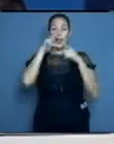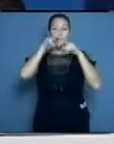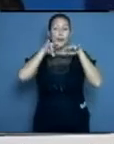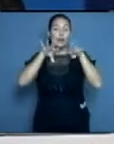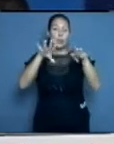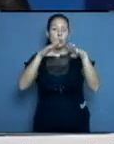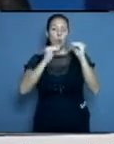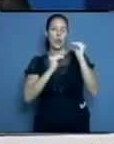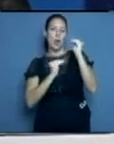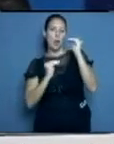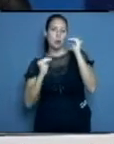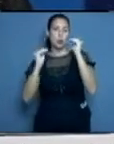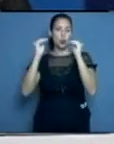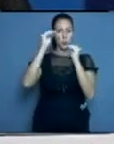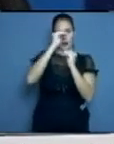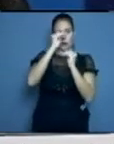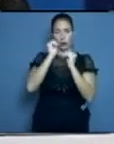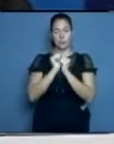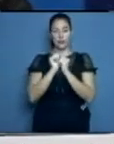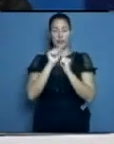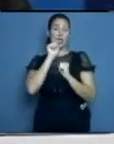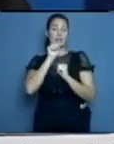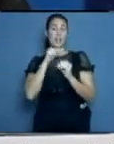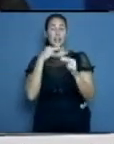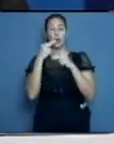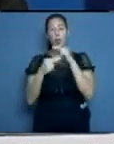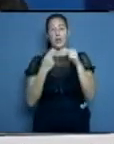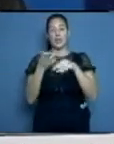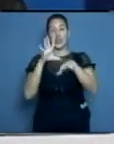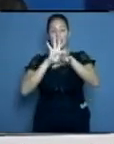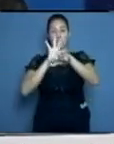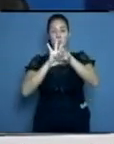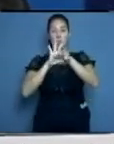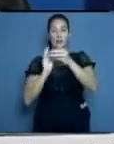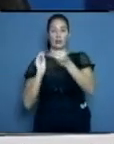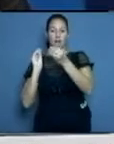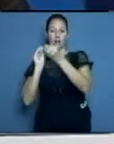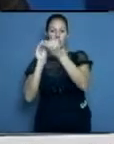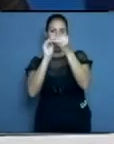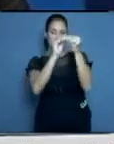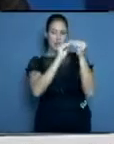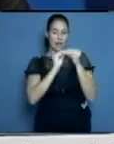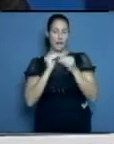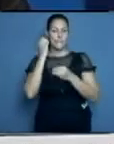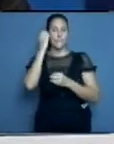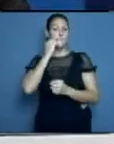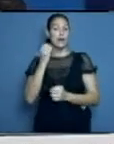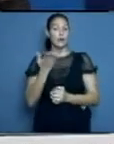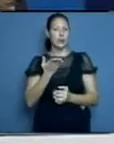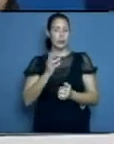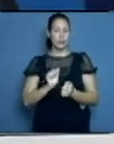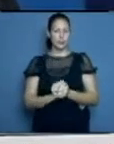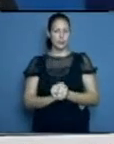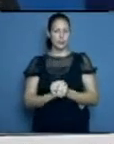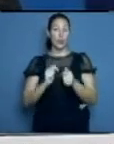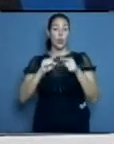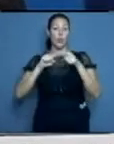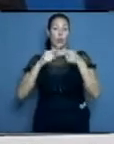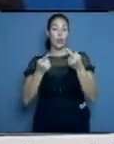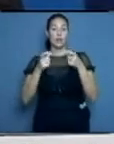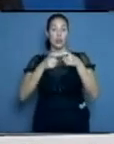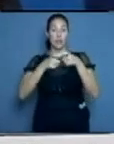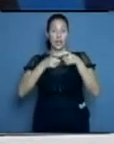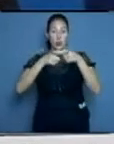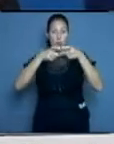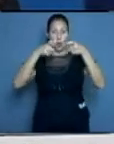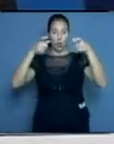superior. Eso da como resultado que la enfermedad se haga mucho más transmisible. Por eso es que hay un incremento de los contagios en el